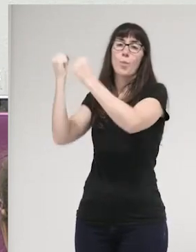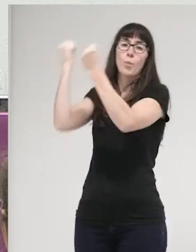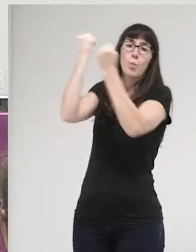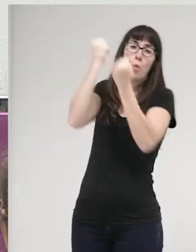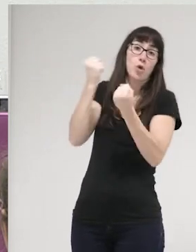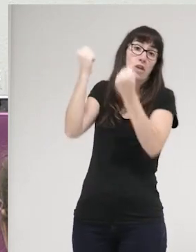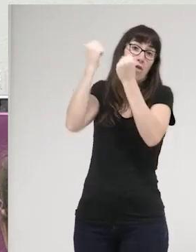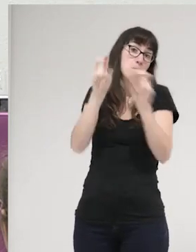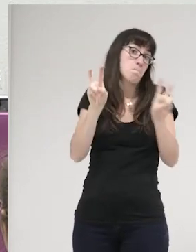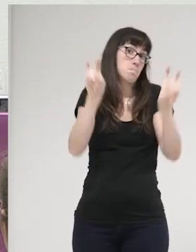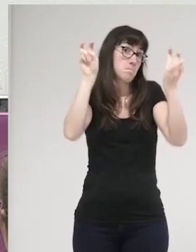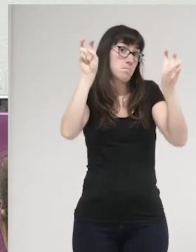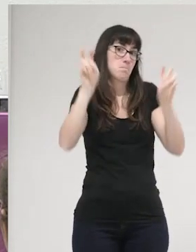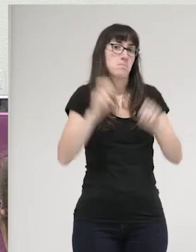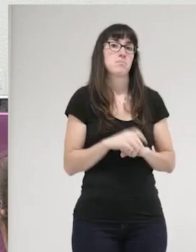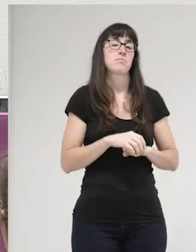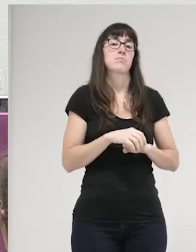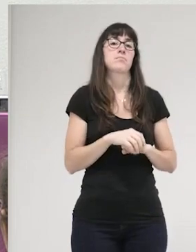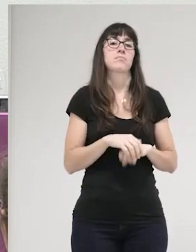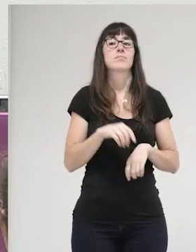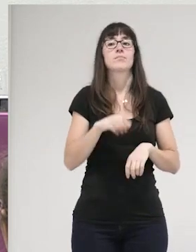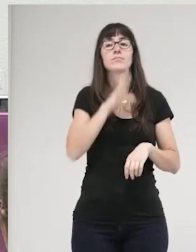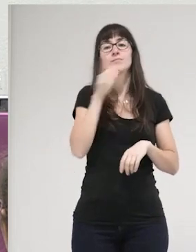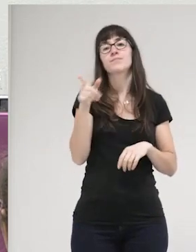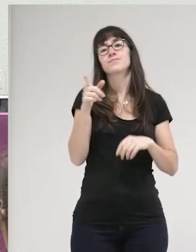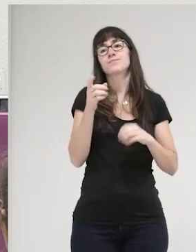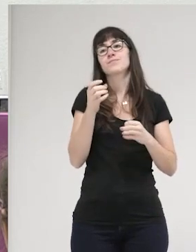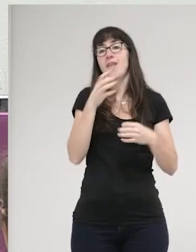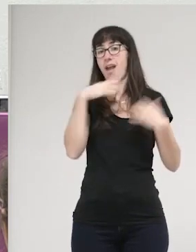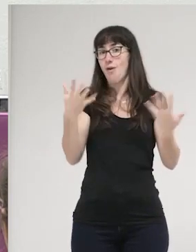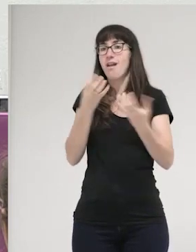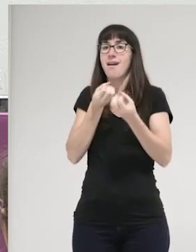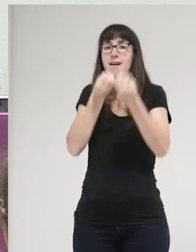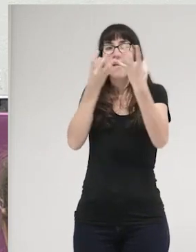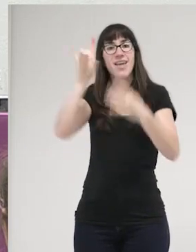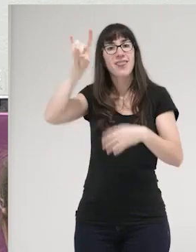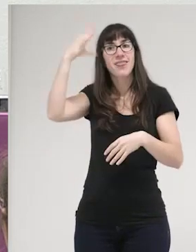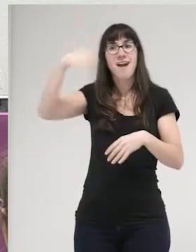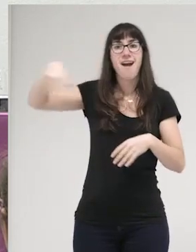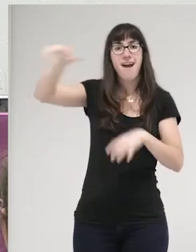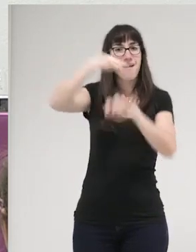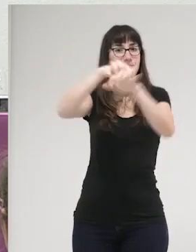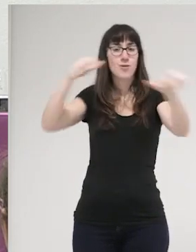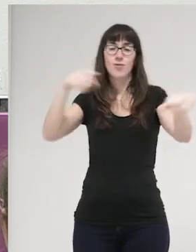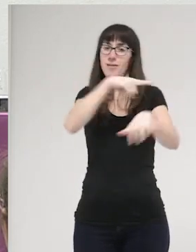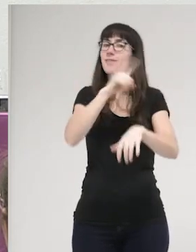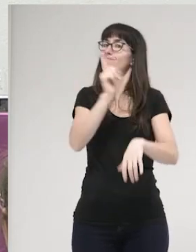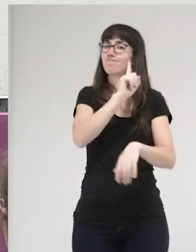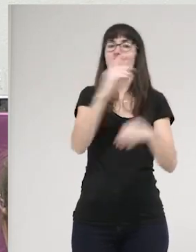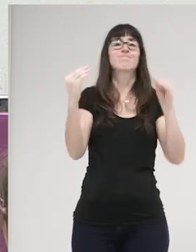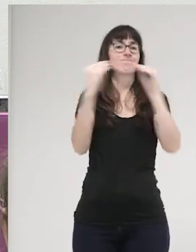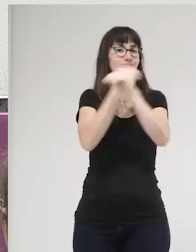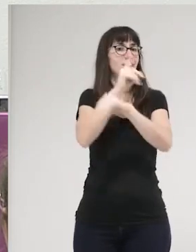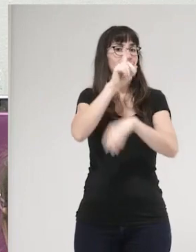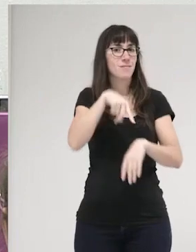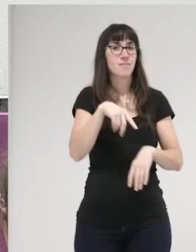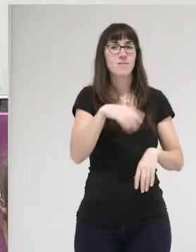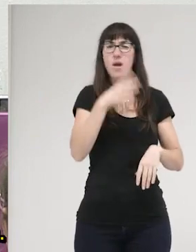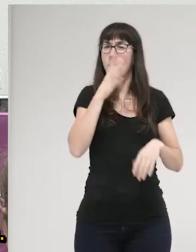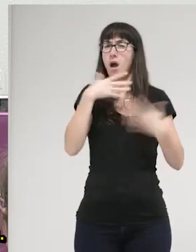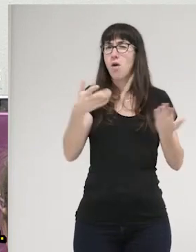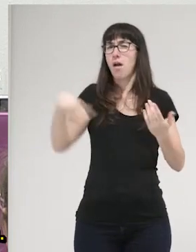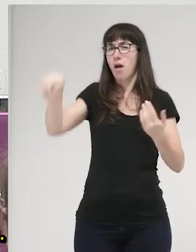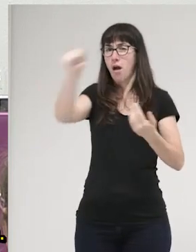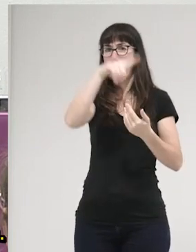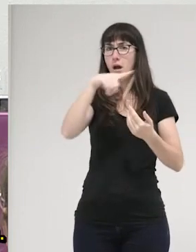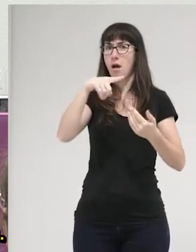también se aleja de la tesis más en boga, de esa idea que está calando en la sociedad